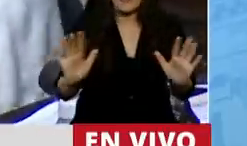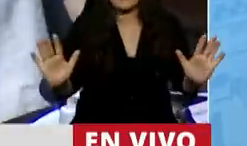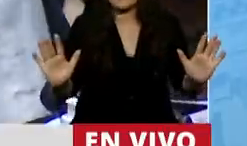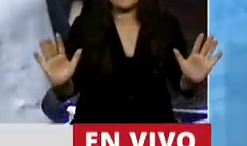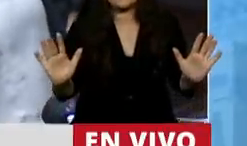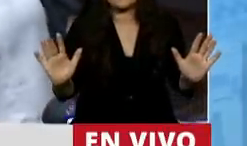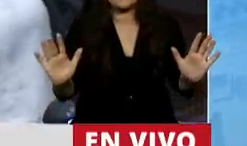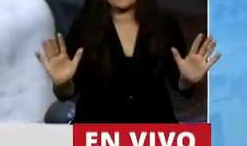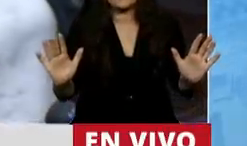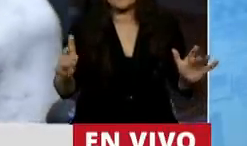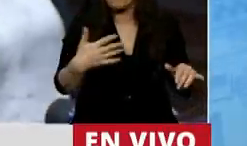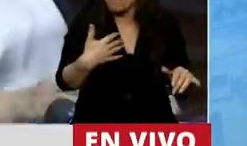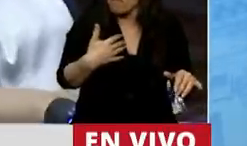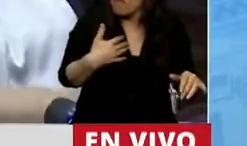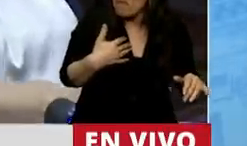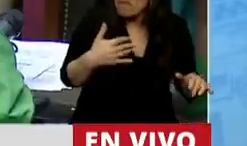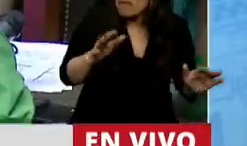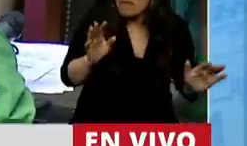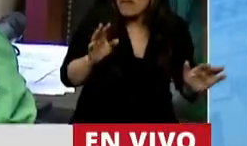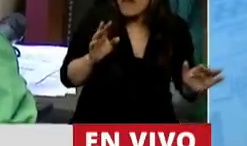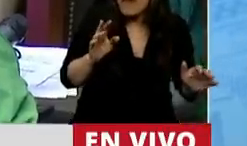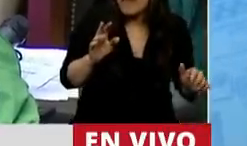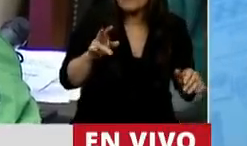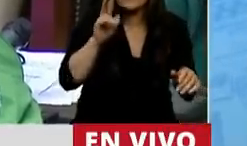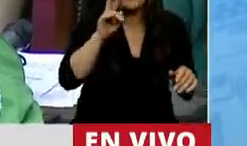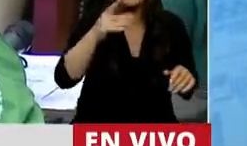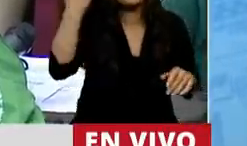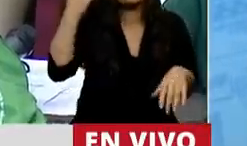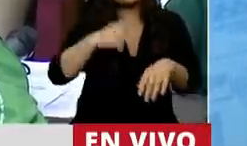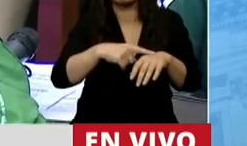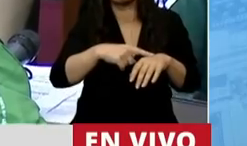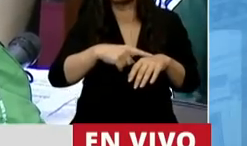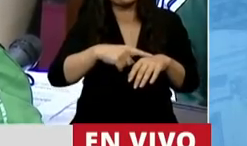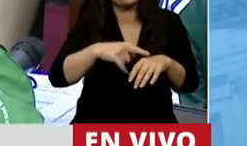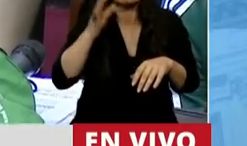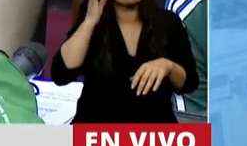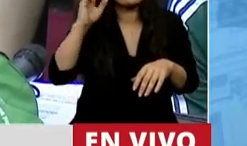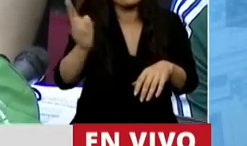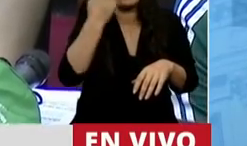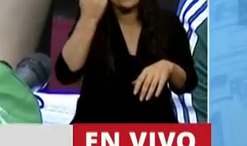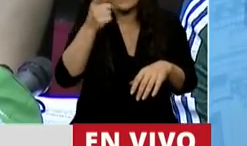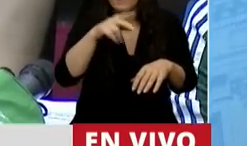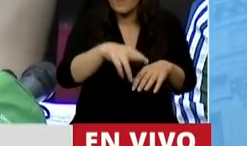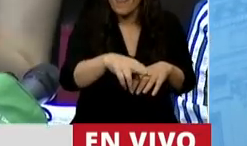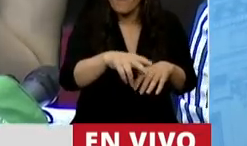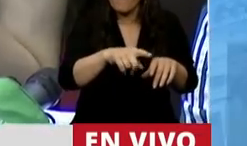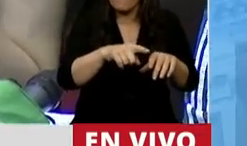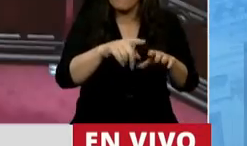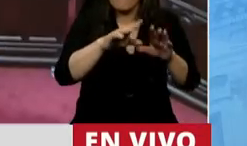Yo vi en el sepello de Maradona un hincha de boca